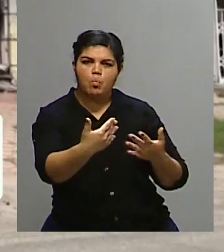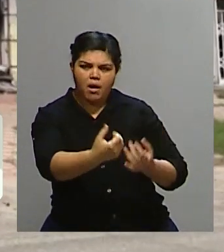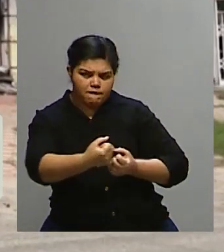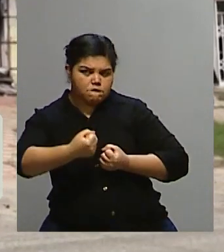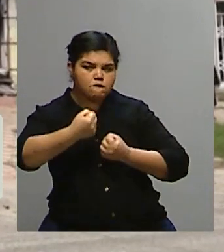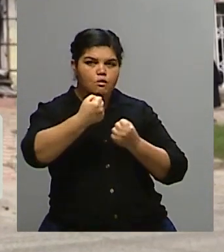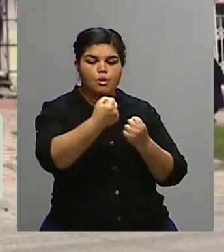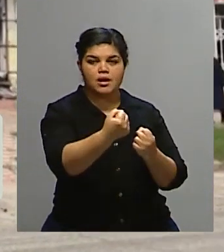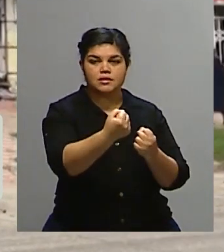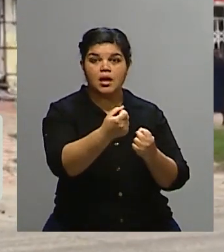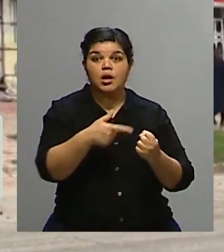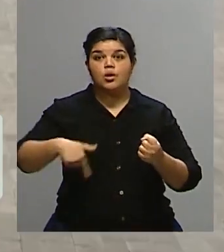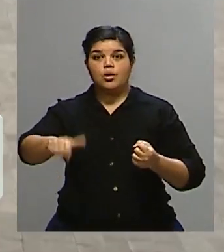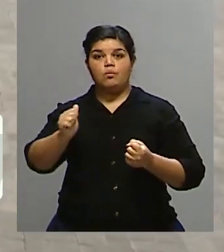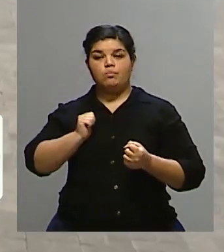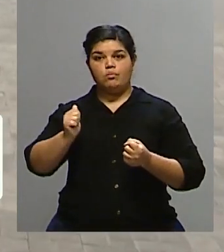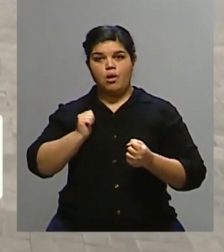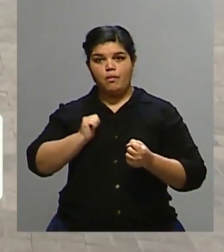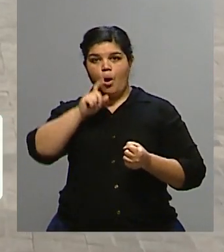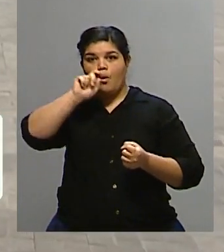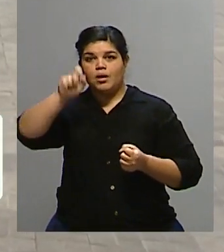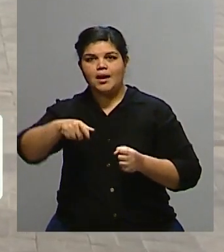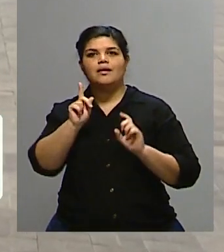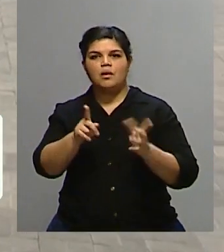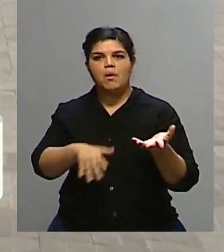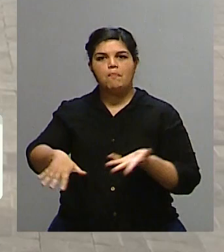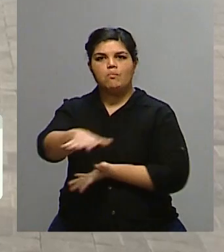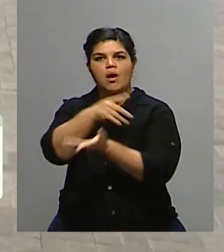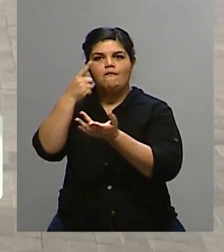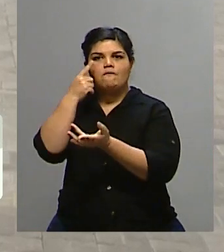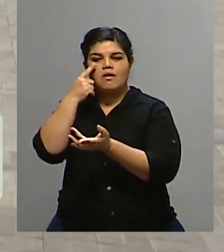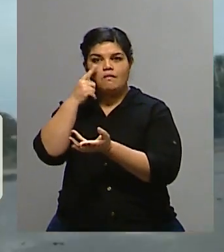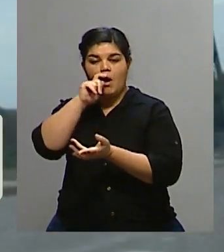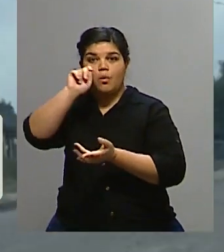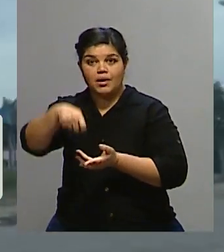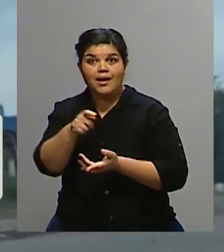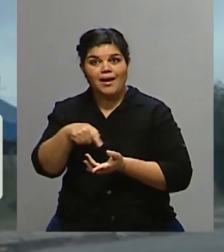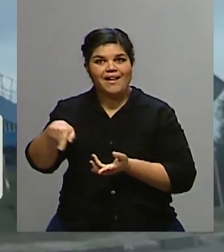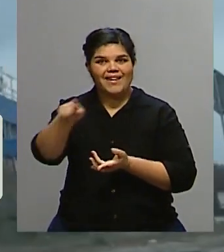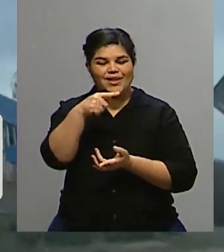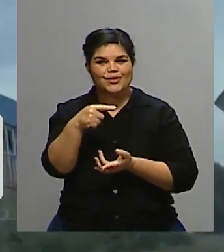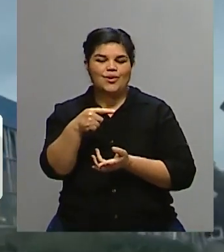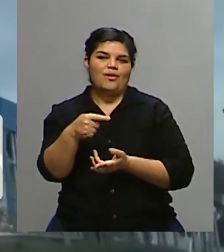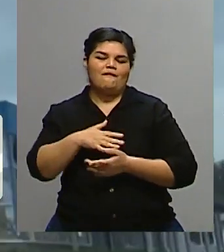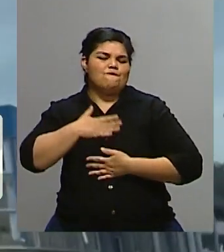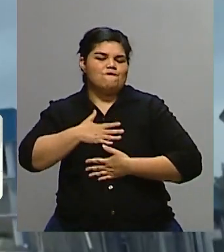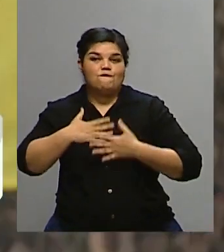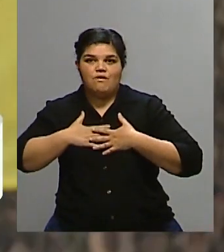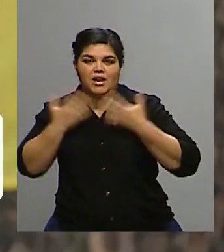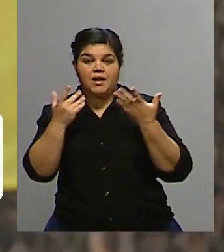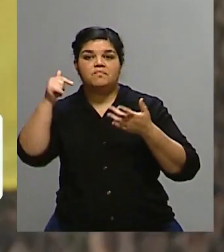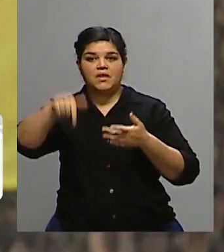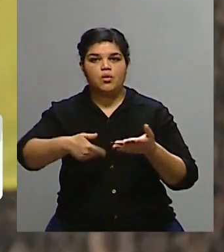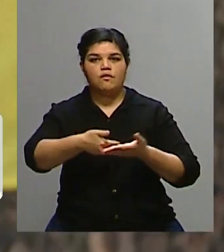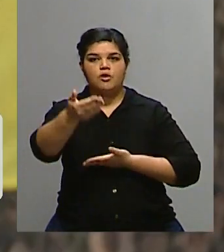ucraniano, sino por supuesto los pobladores del país. Vamos a ver un informe de AFP que da cuenta